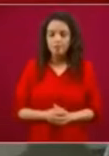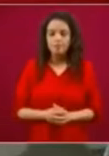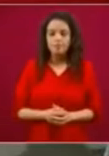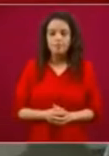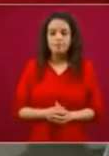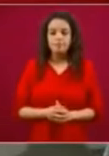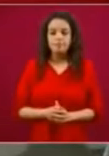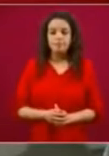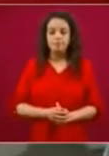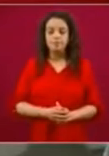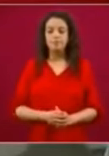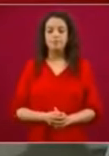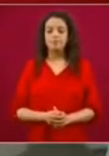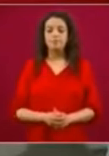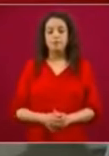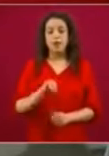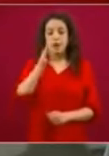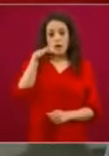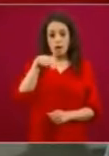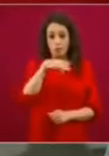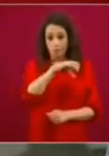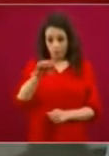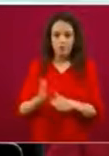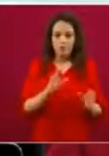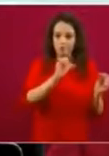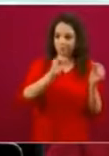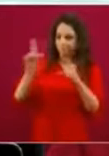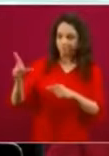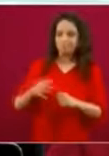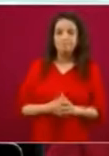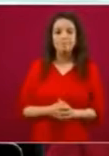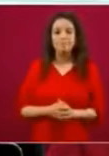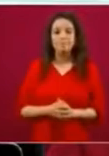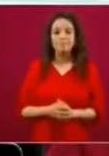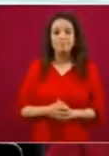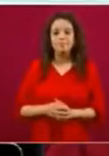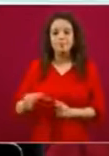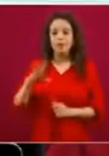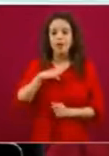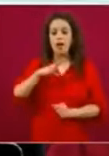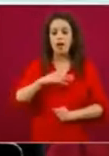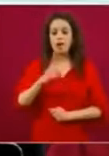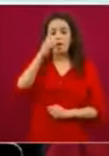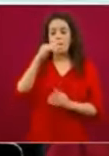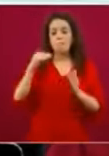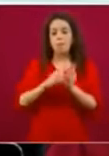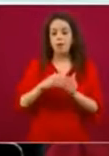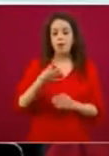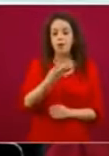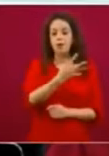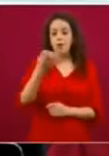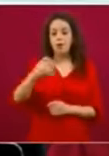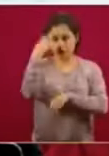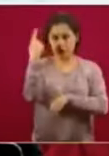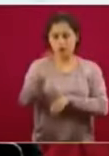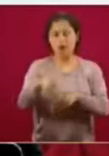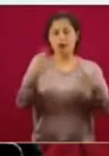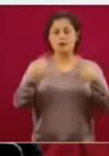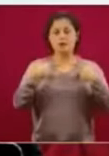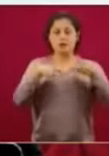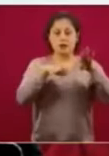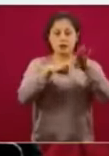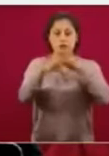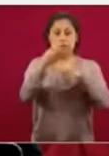En el Instituto Mexicano del Seguro Social tenemos mil 411 guarderías,